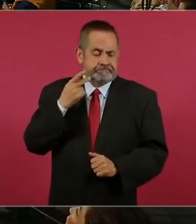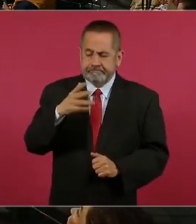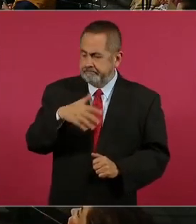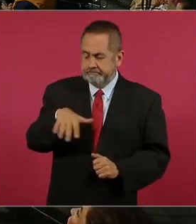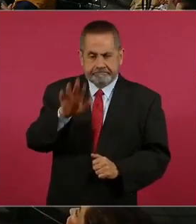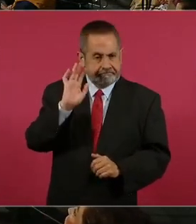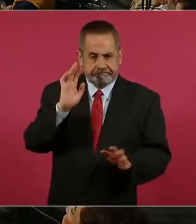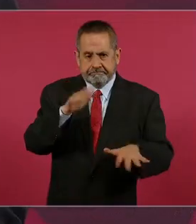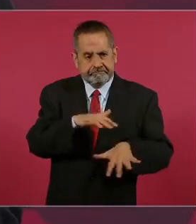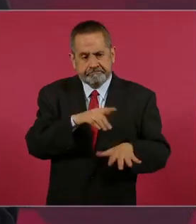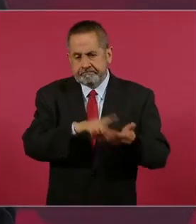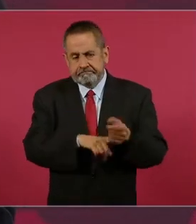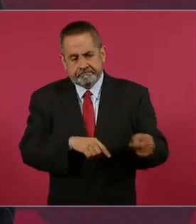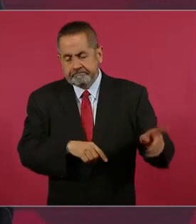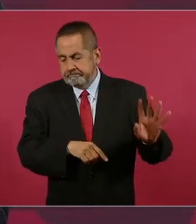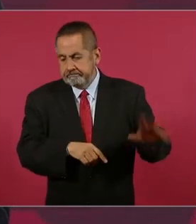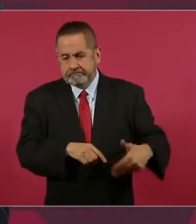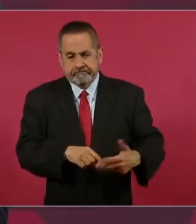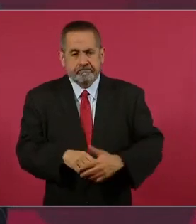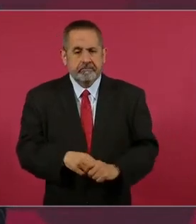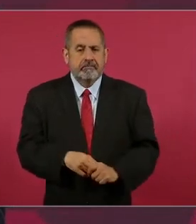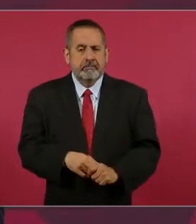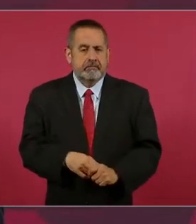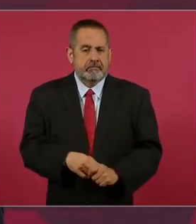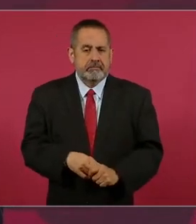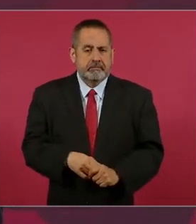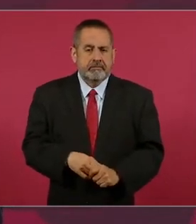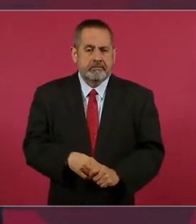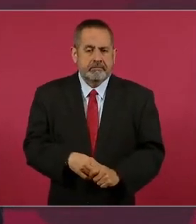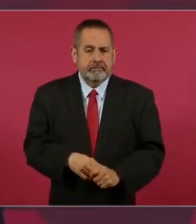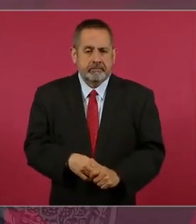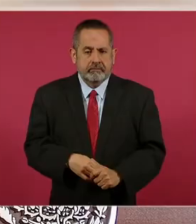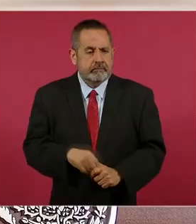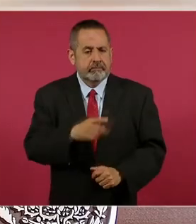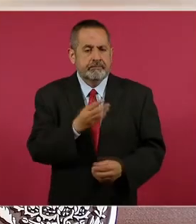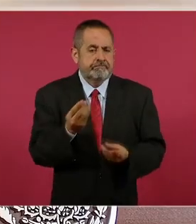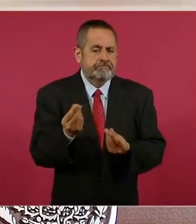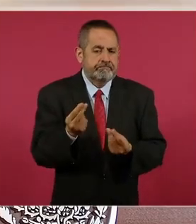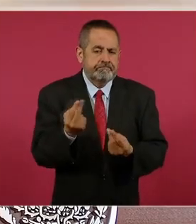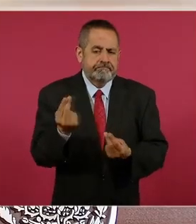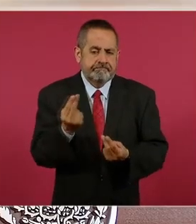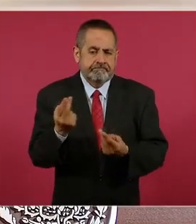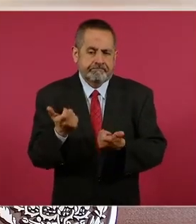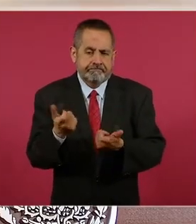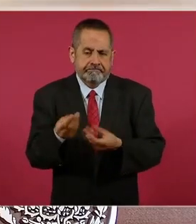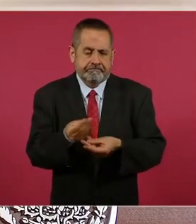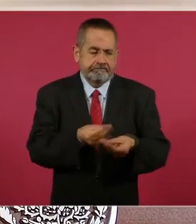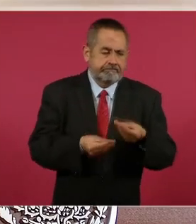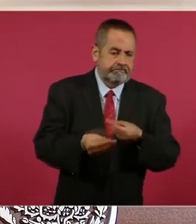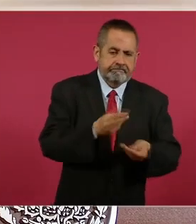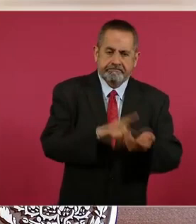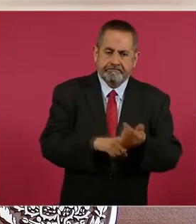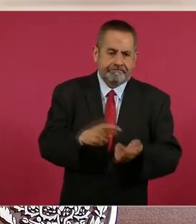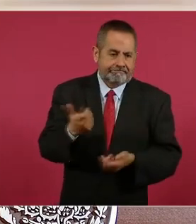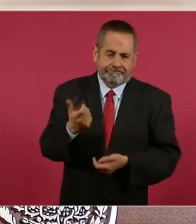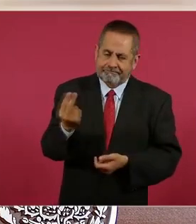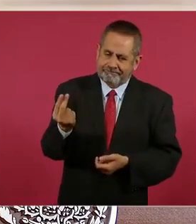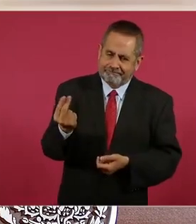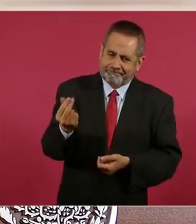y billullos, billullos.